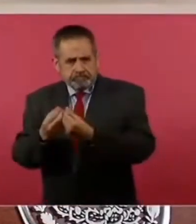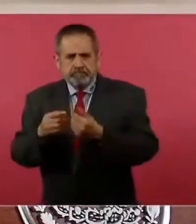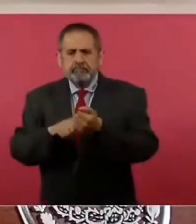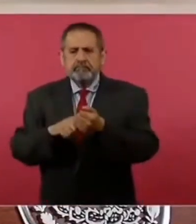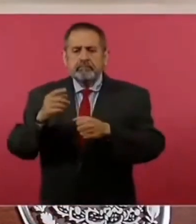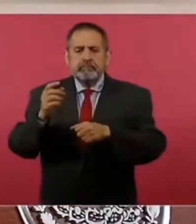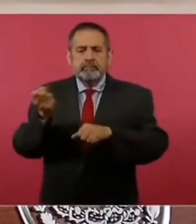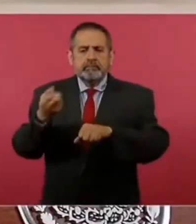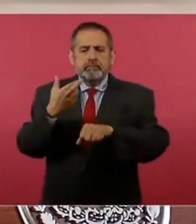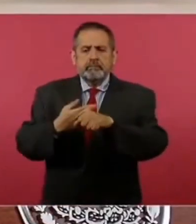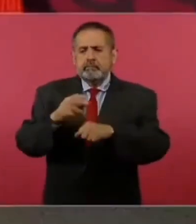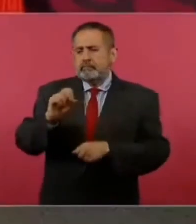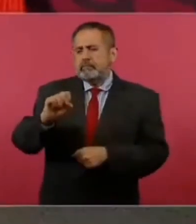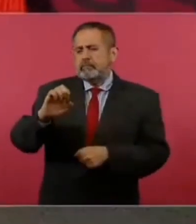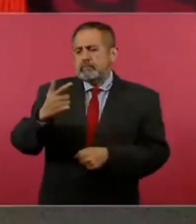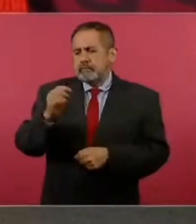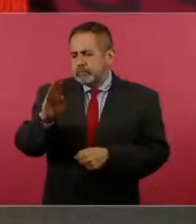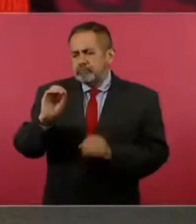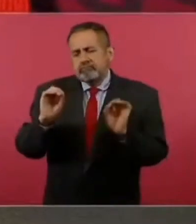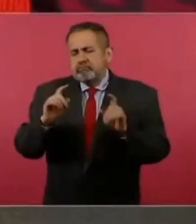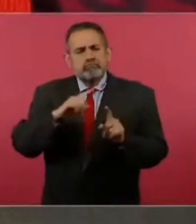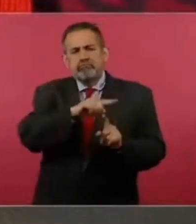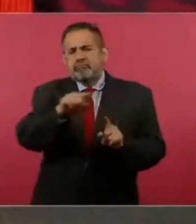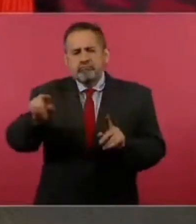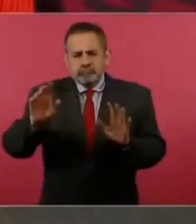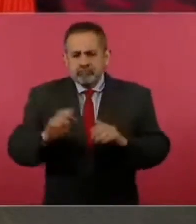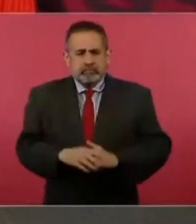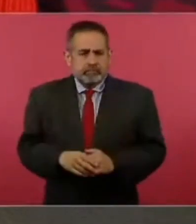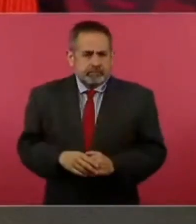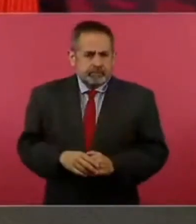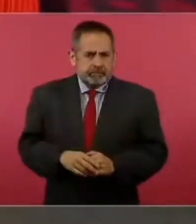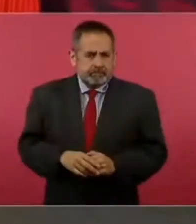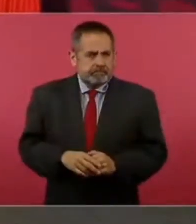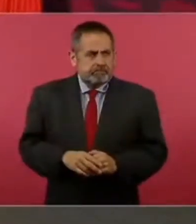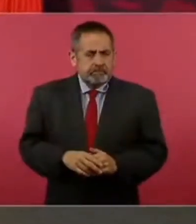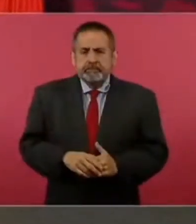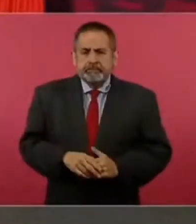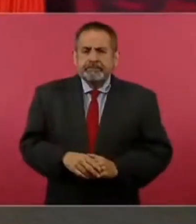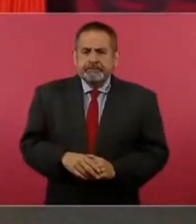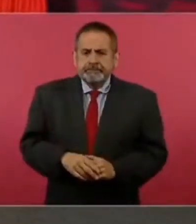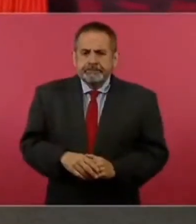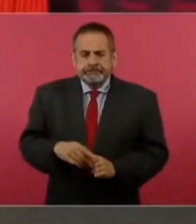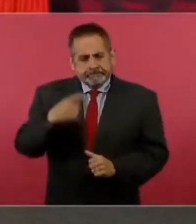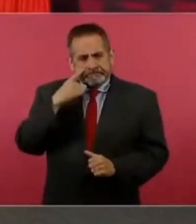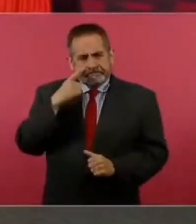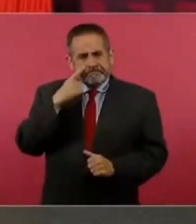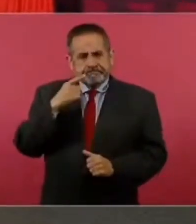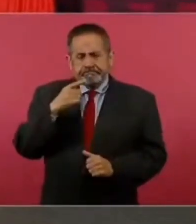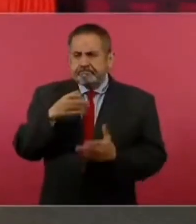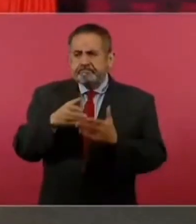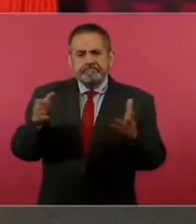dependencias. En general, fíjense,